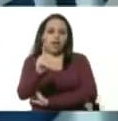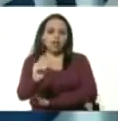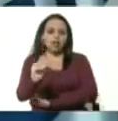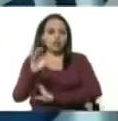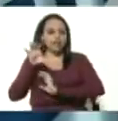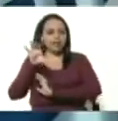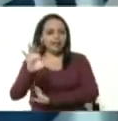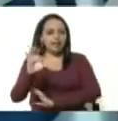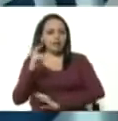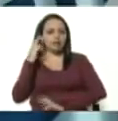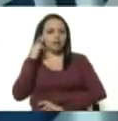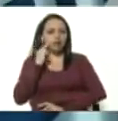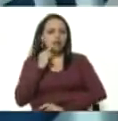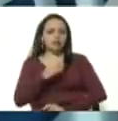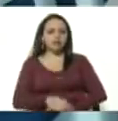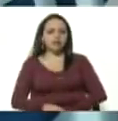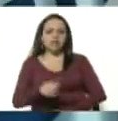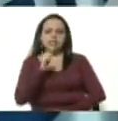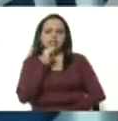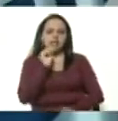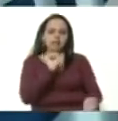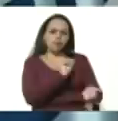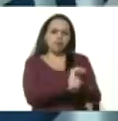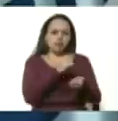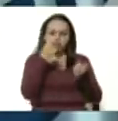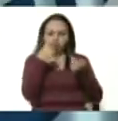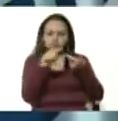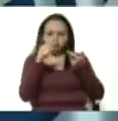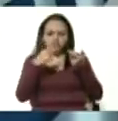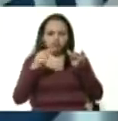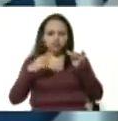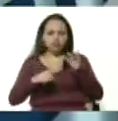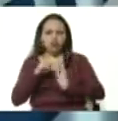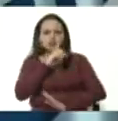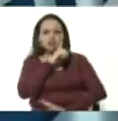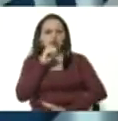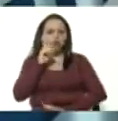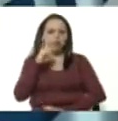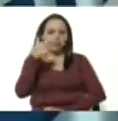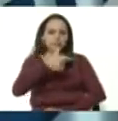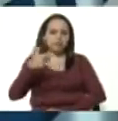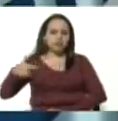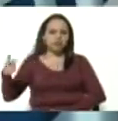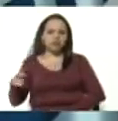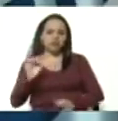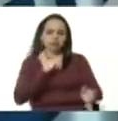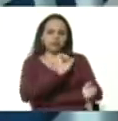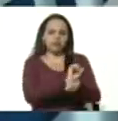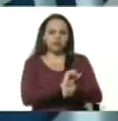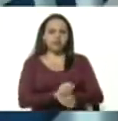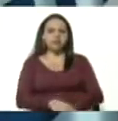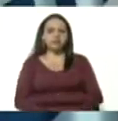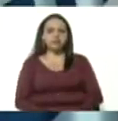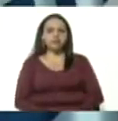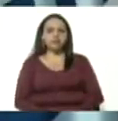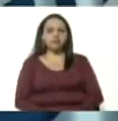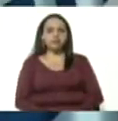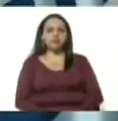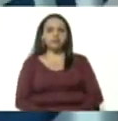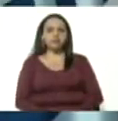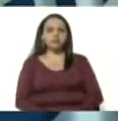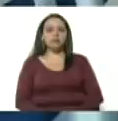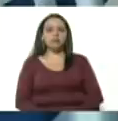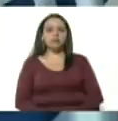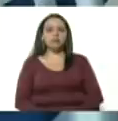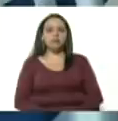privados de libertad son Joel Chávez Benítez Andrés Chávez Andrade Solaira Andrade Chávez